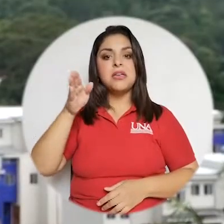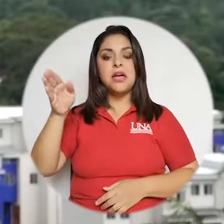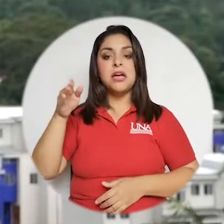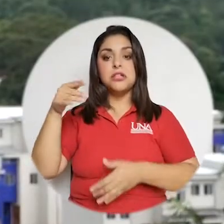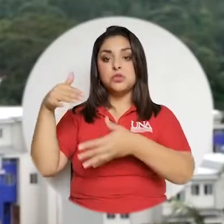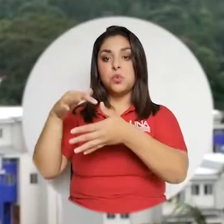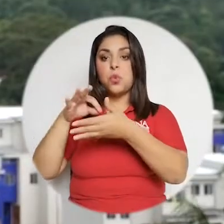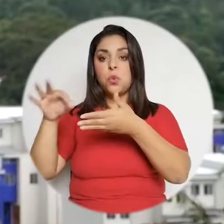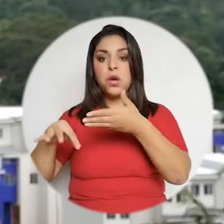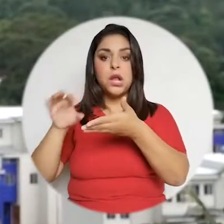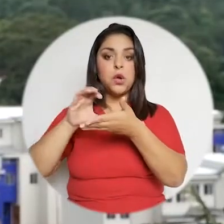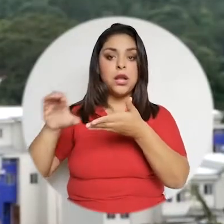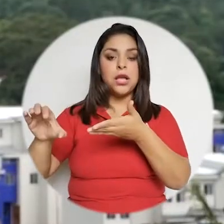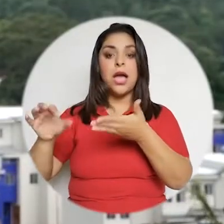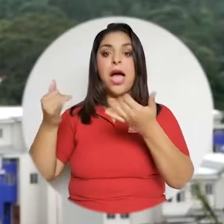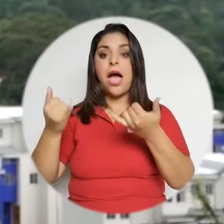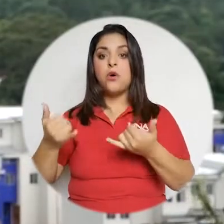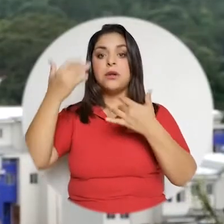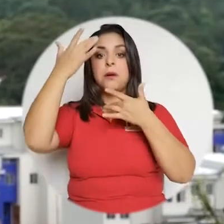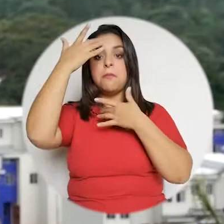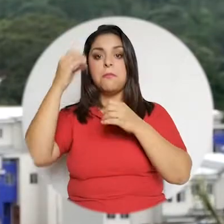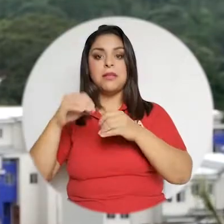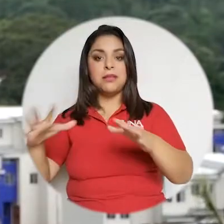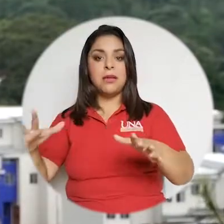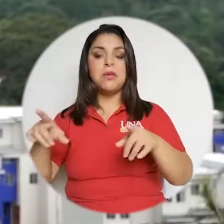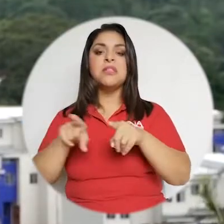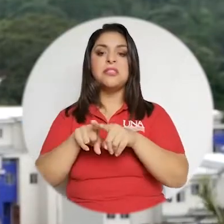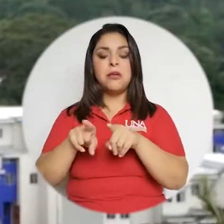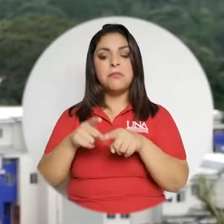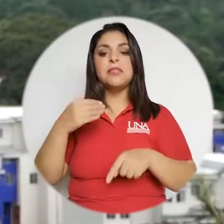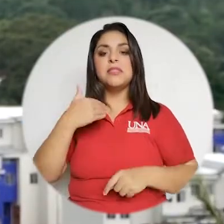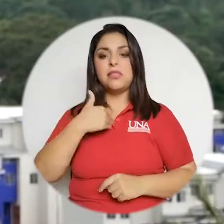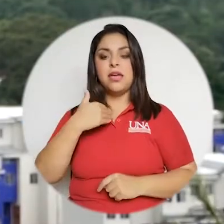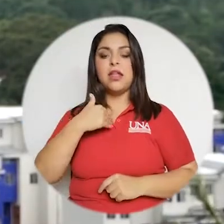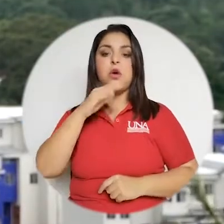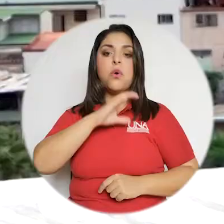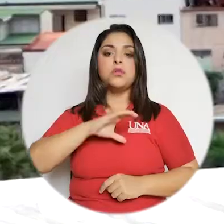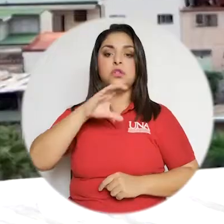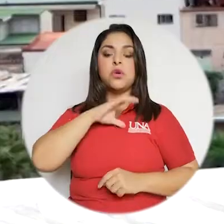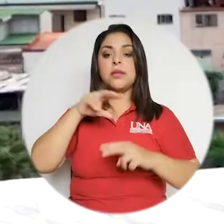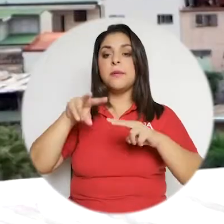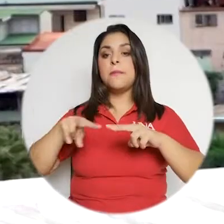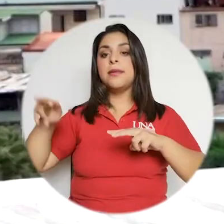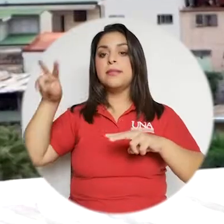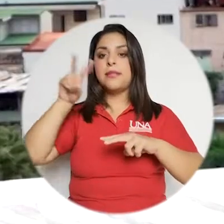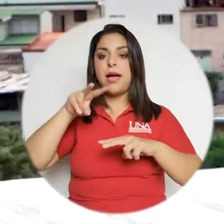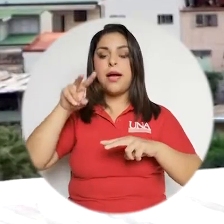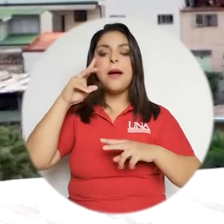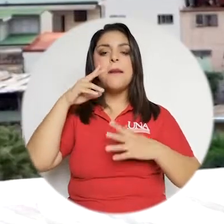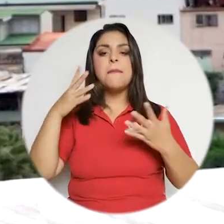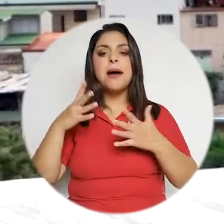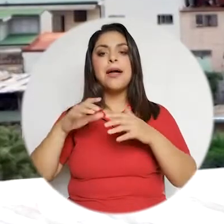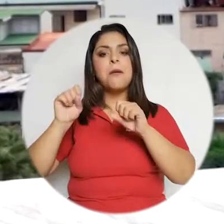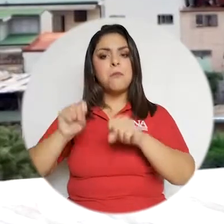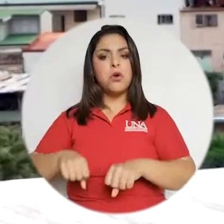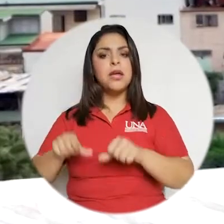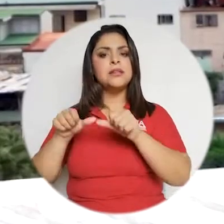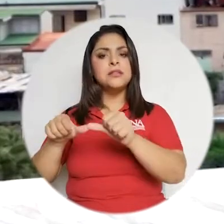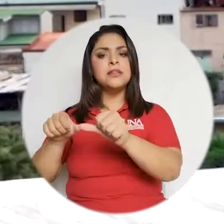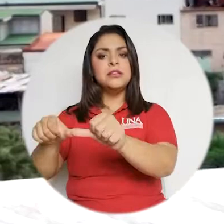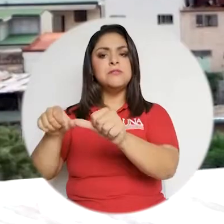para asistir al centro educativo y ahora en la pandemia tienen también condiciones más ventajosas